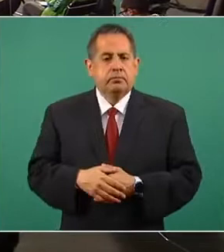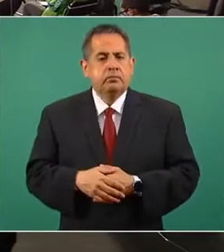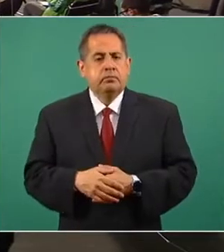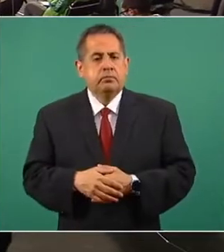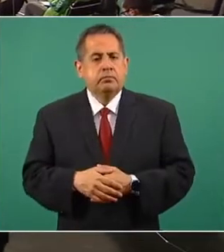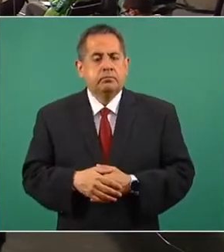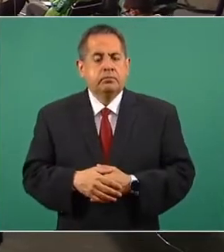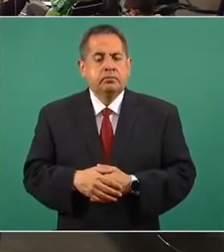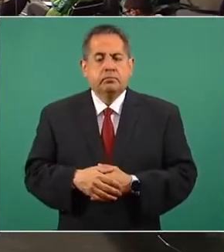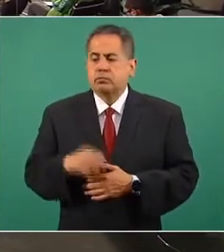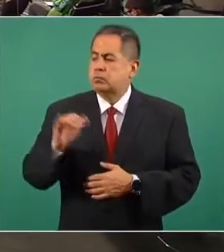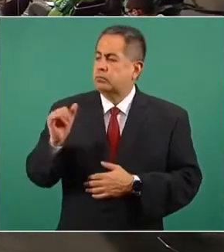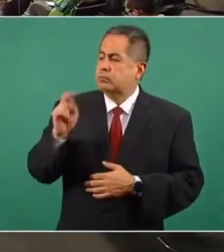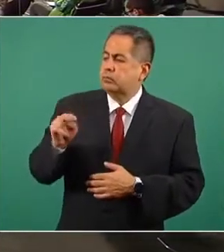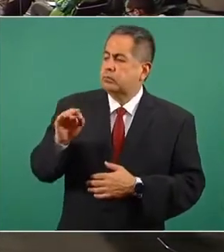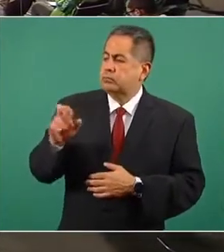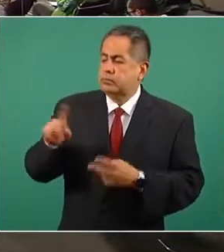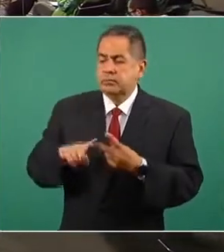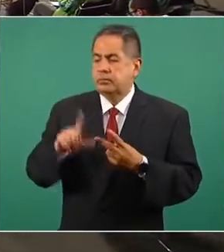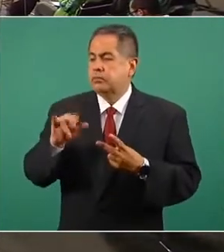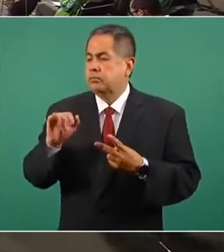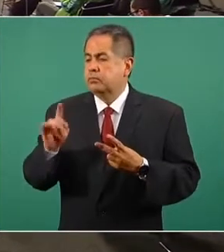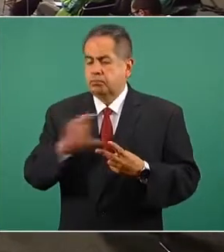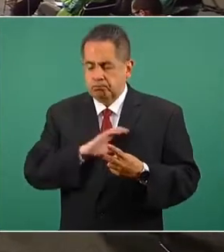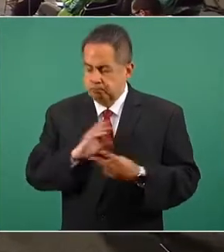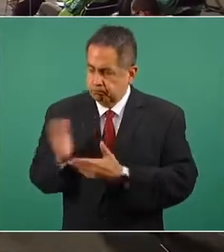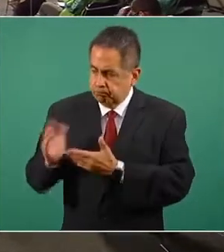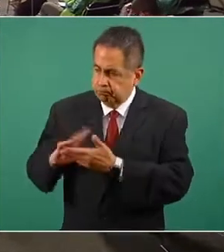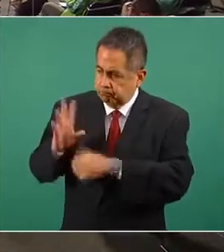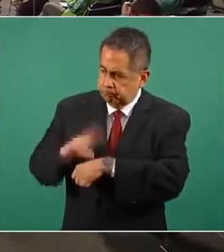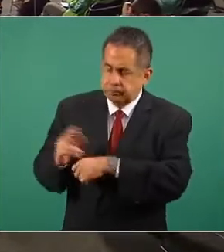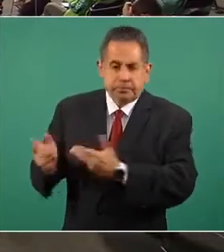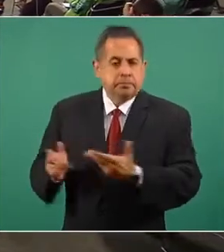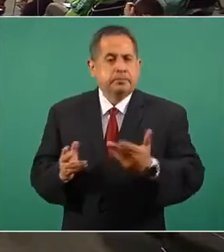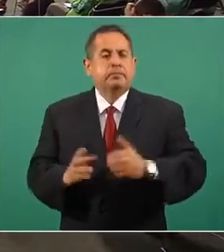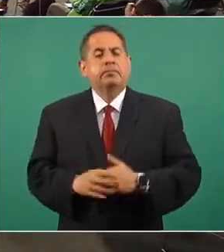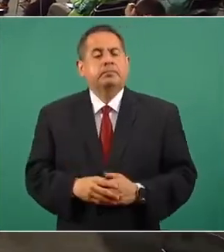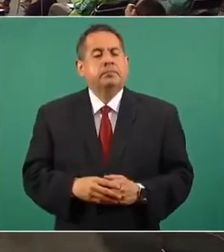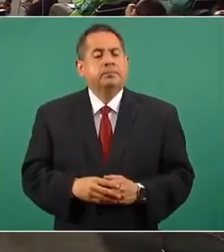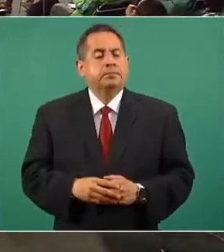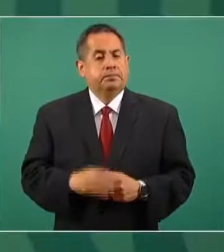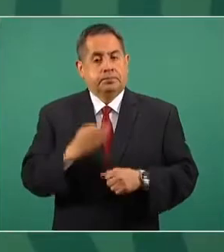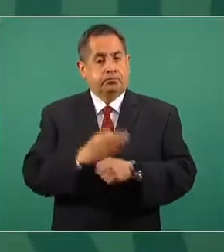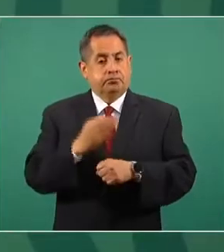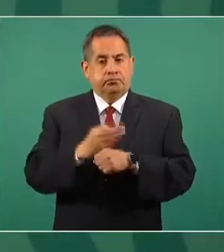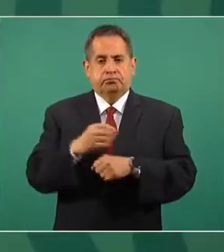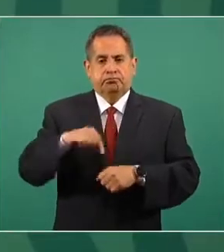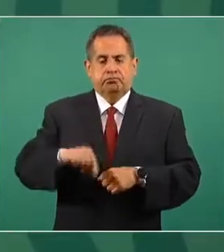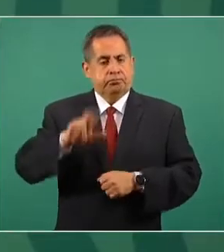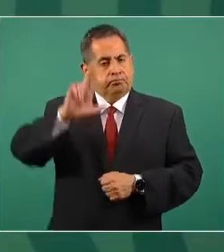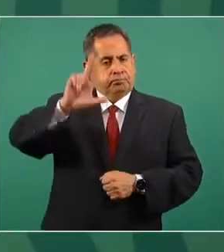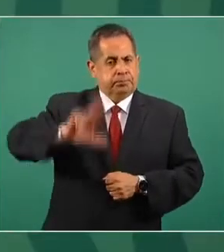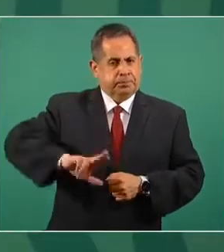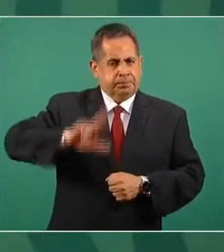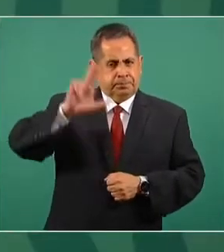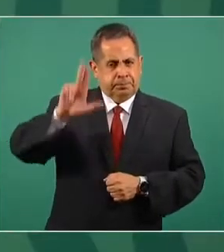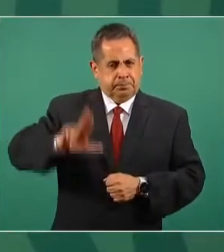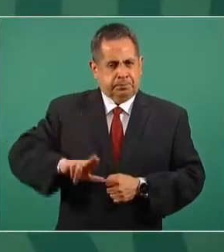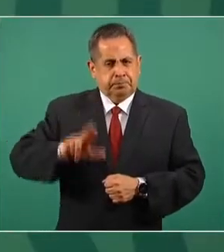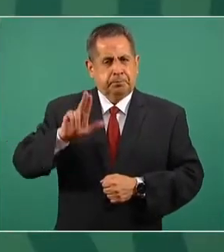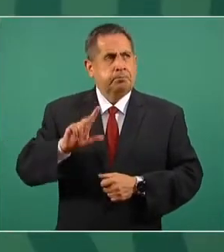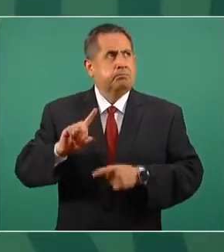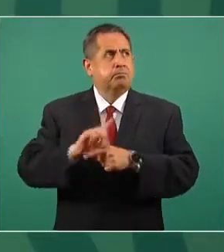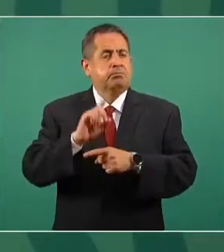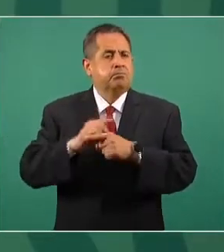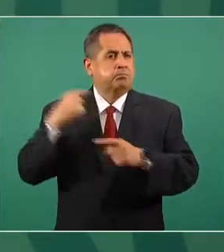Juan Ferrer, Luis Antonio Ramírez. estamos aquí como todos los martes desde